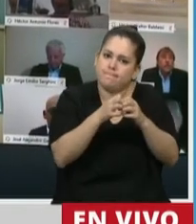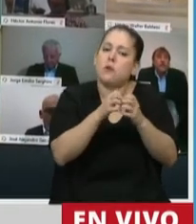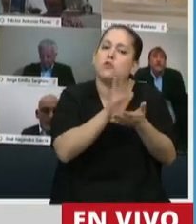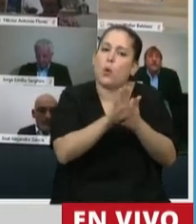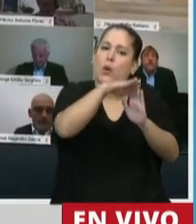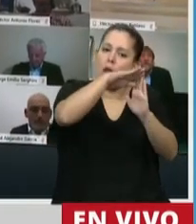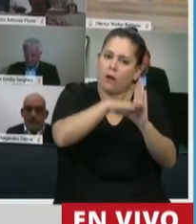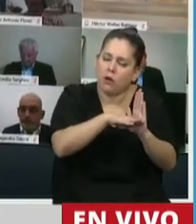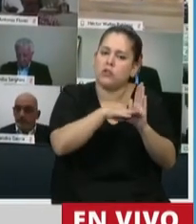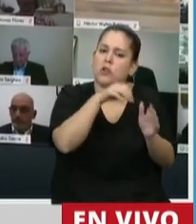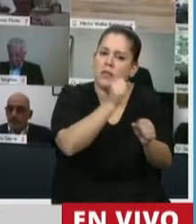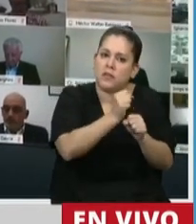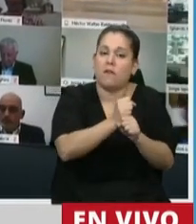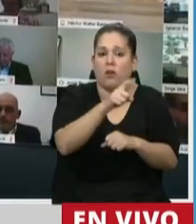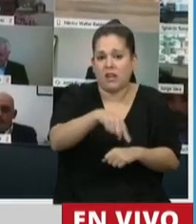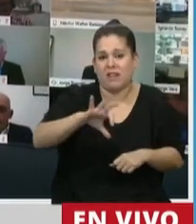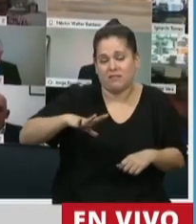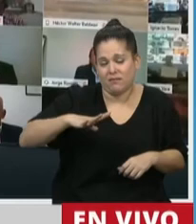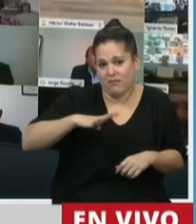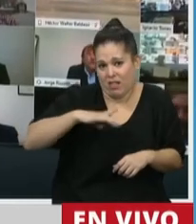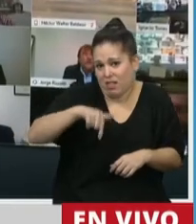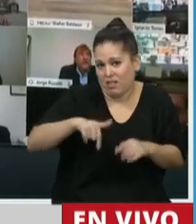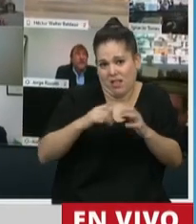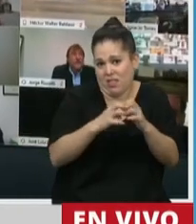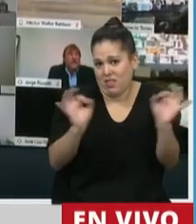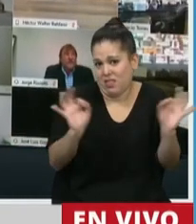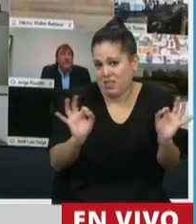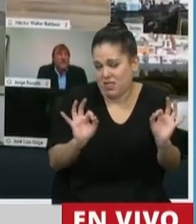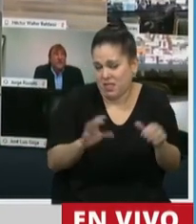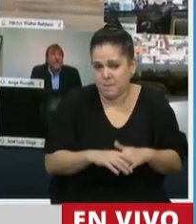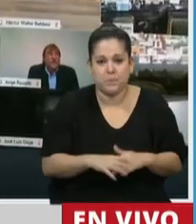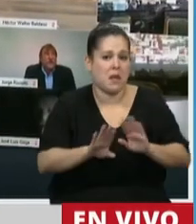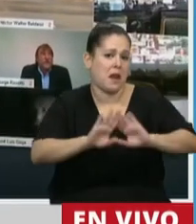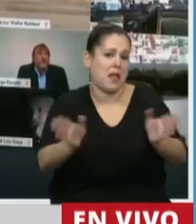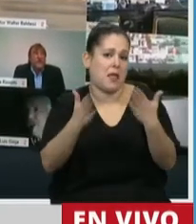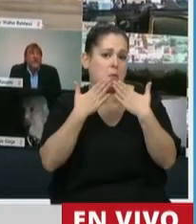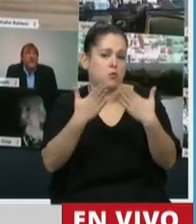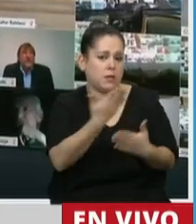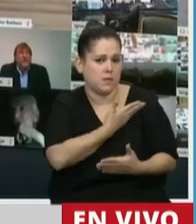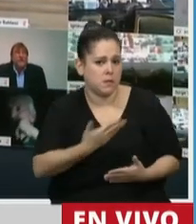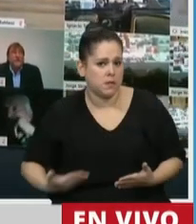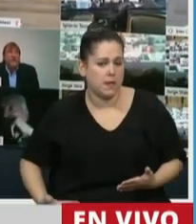trabajo que este año nos está siendo negada. Nada más, muchísimas gracias señora Presidenta.